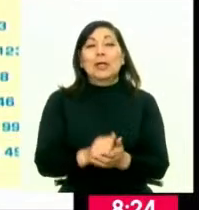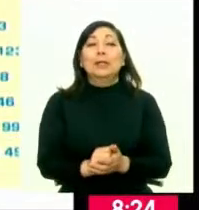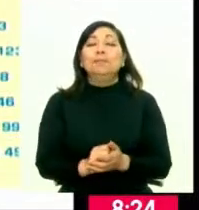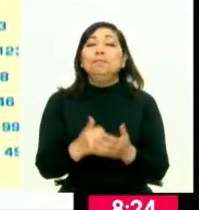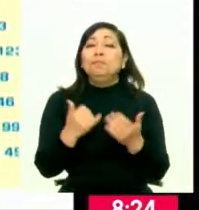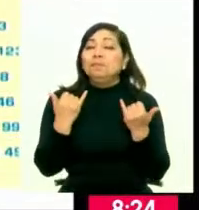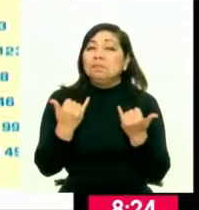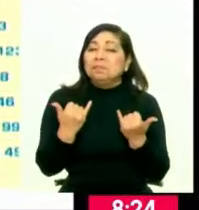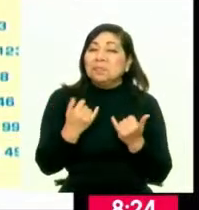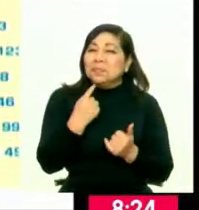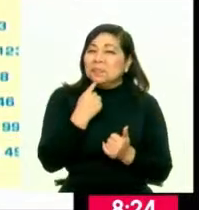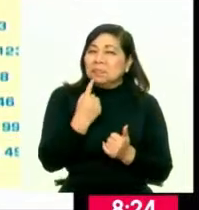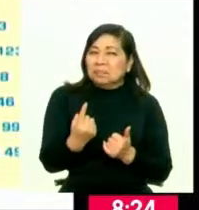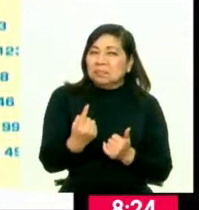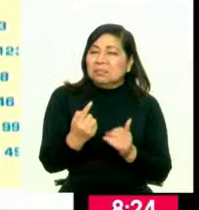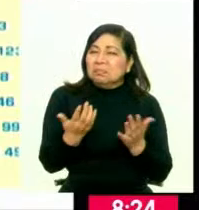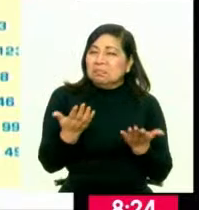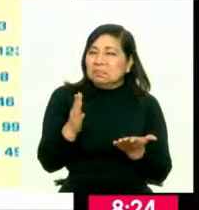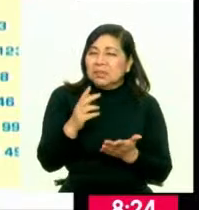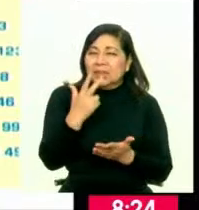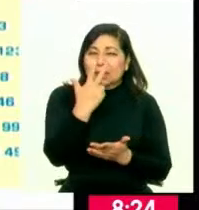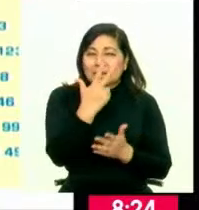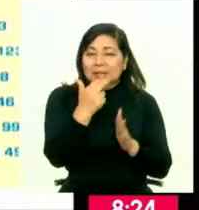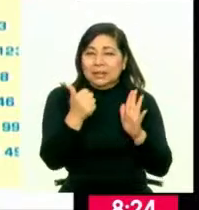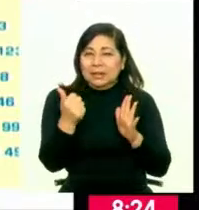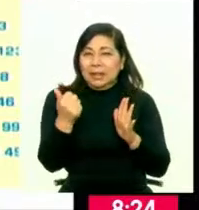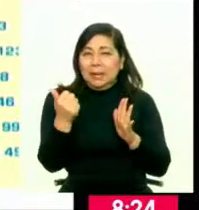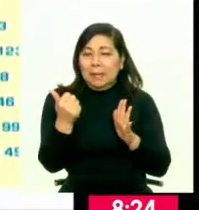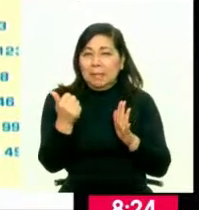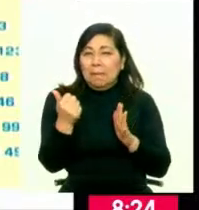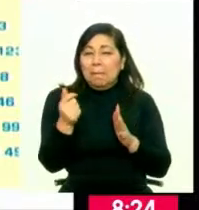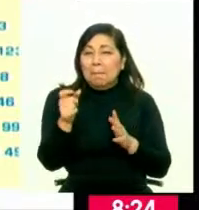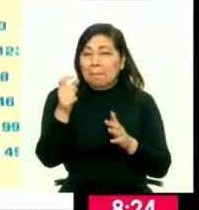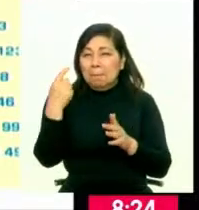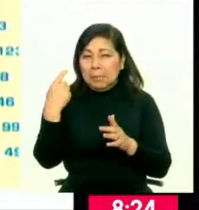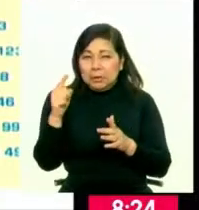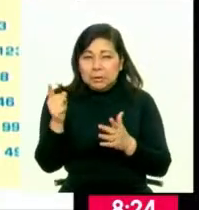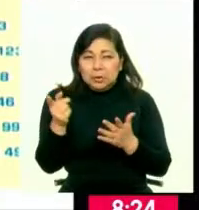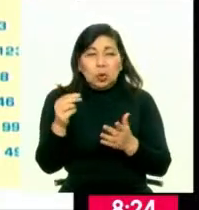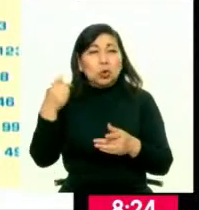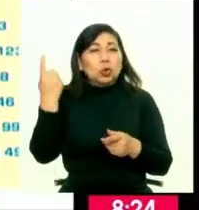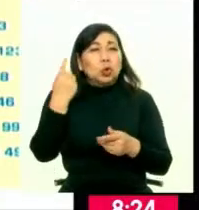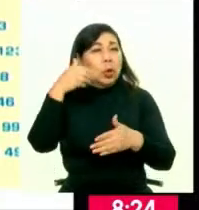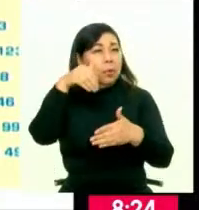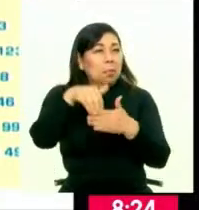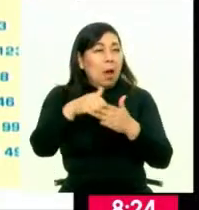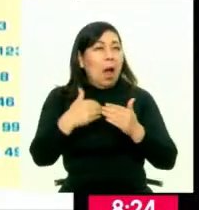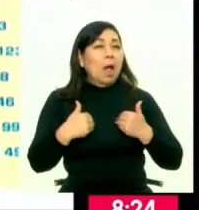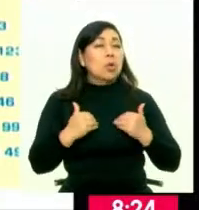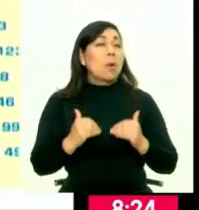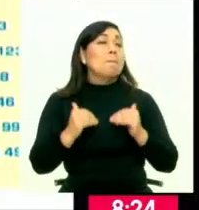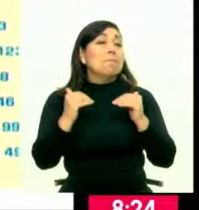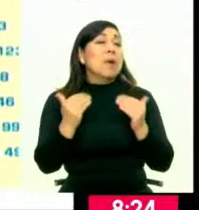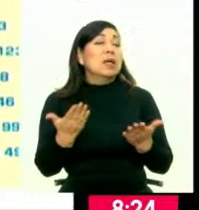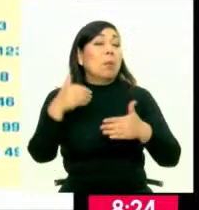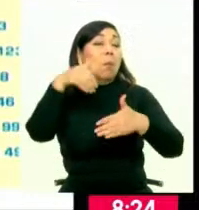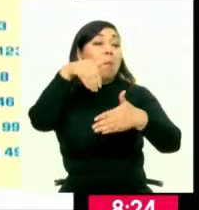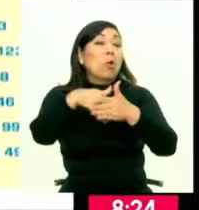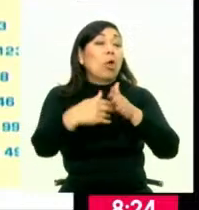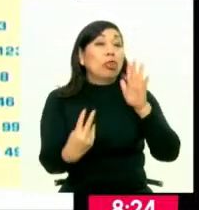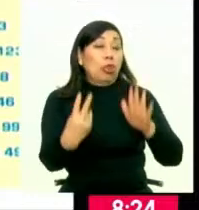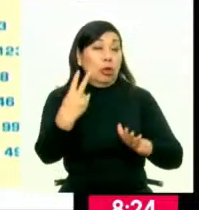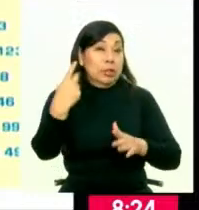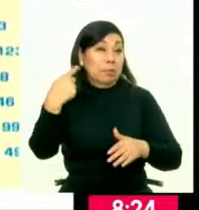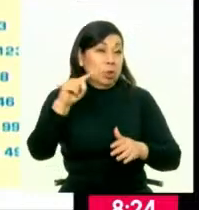Ahora, claro, yo decía, si somos casi 36 millones de peruanos, solo votan, o son mayores de edad, 12